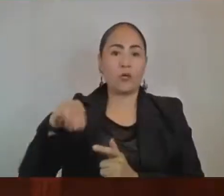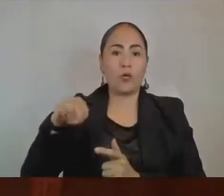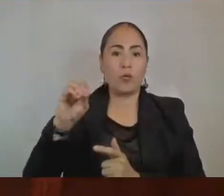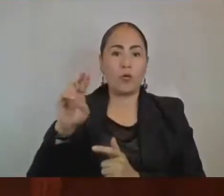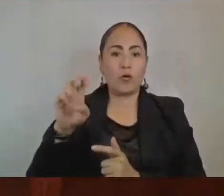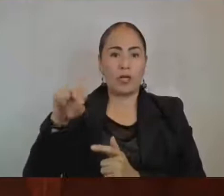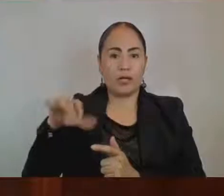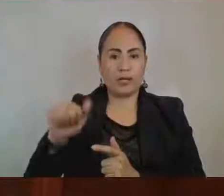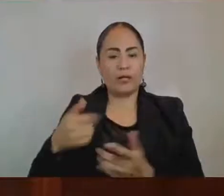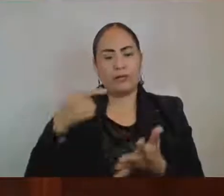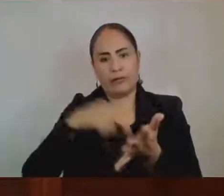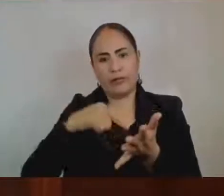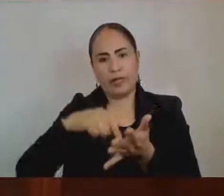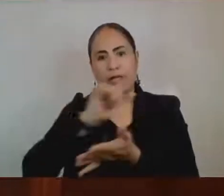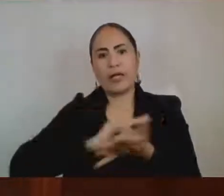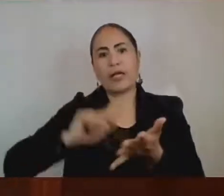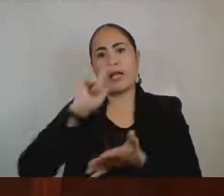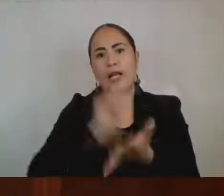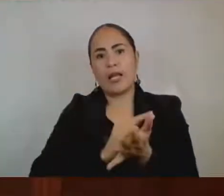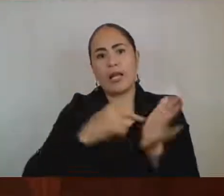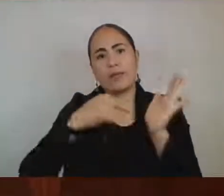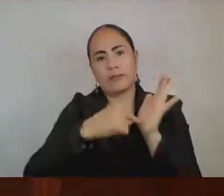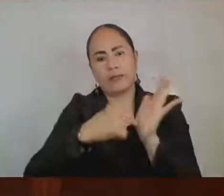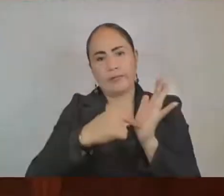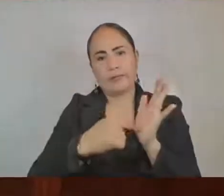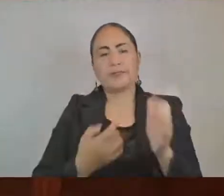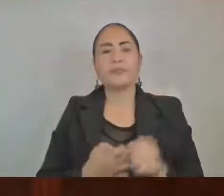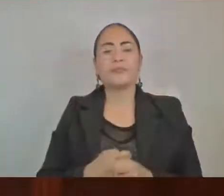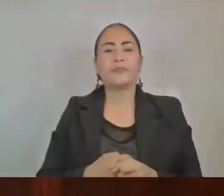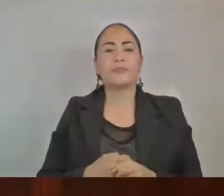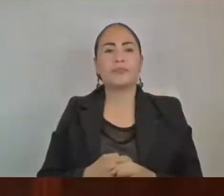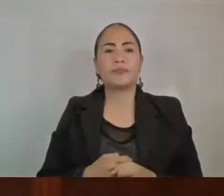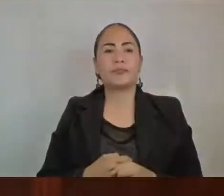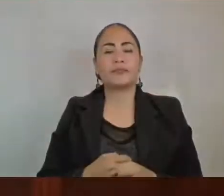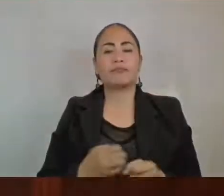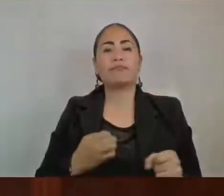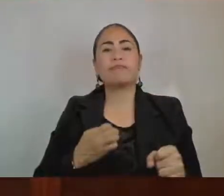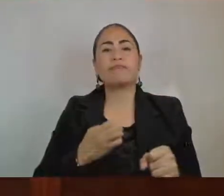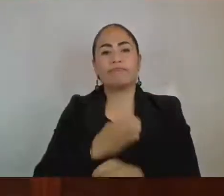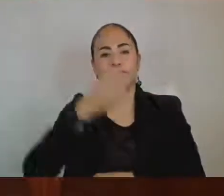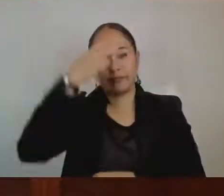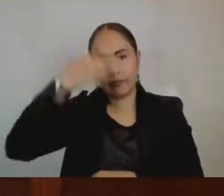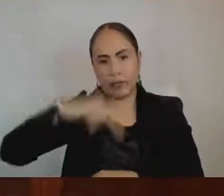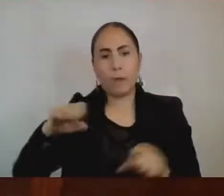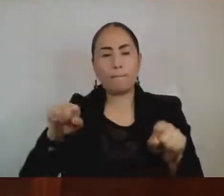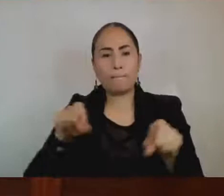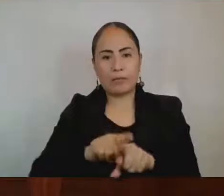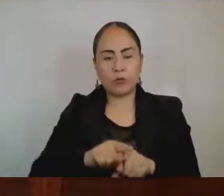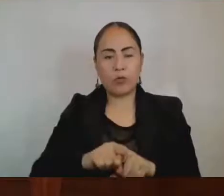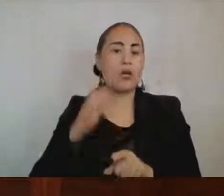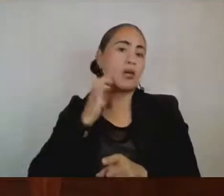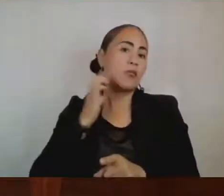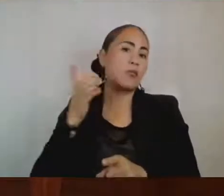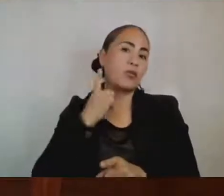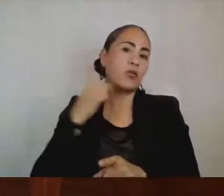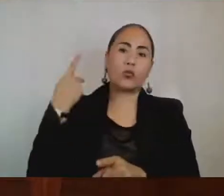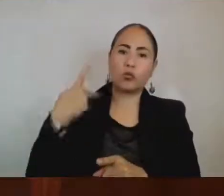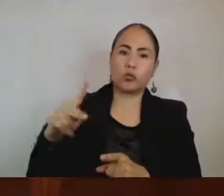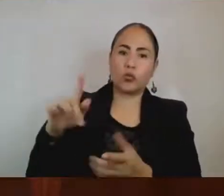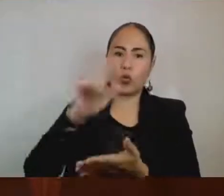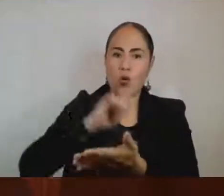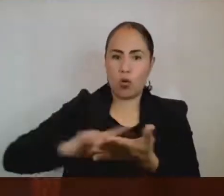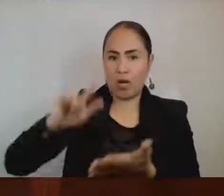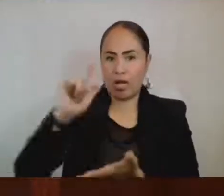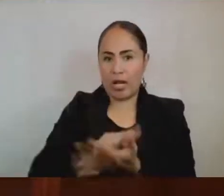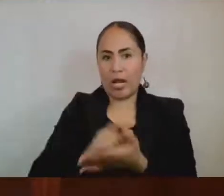por la Constitución Política, la Ley Orgánica del Poder Legislativo y su reglamento, todos